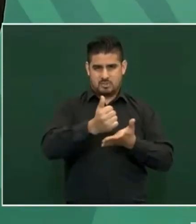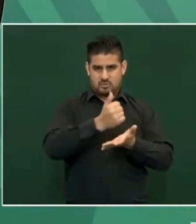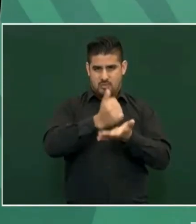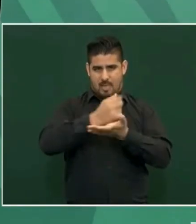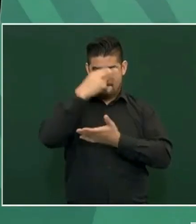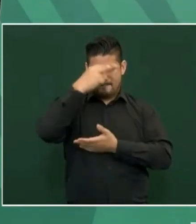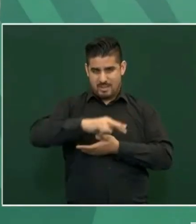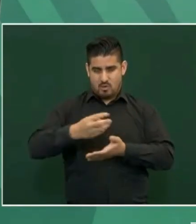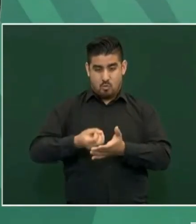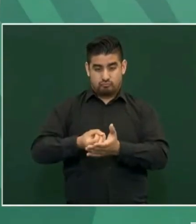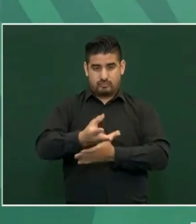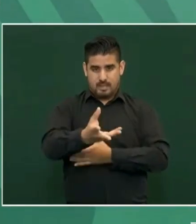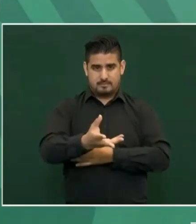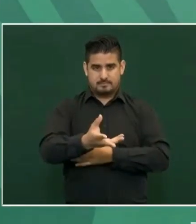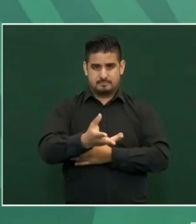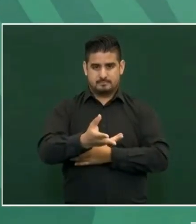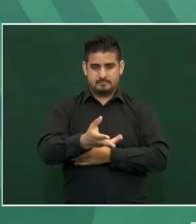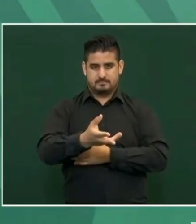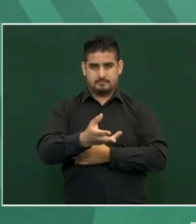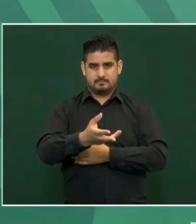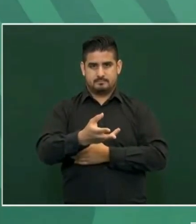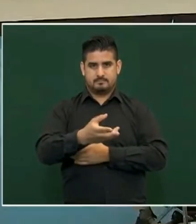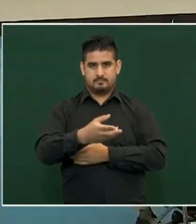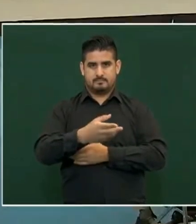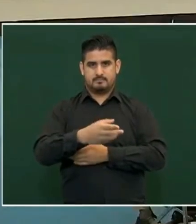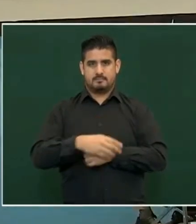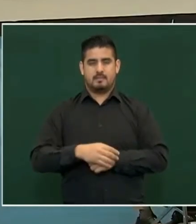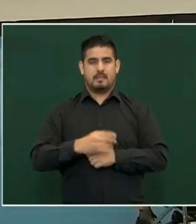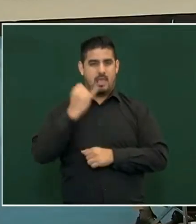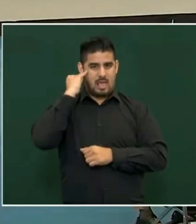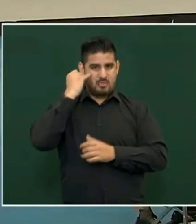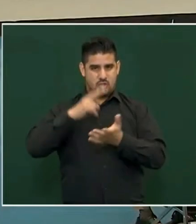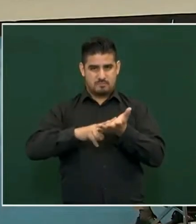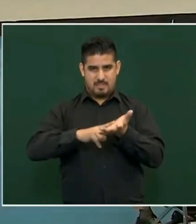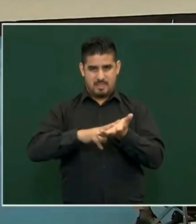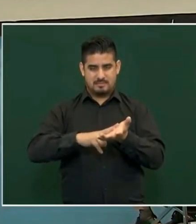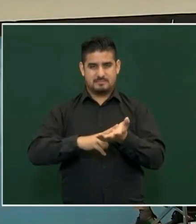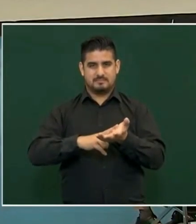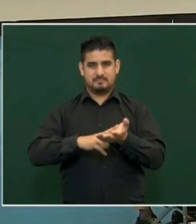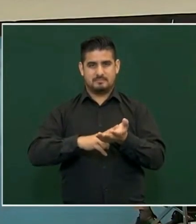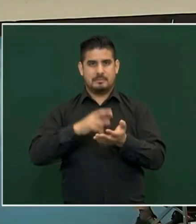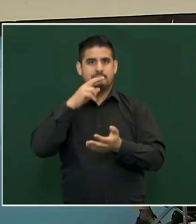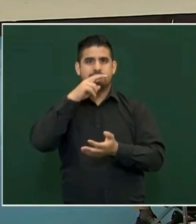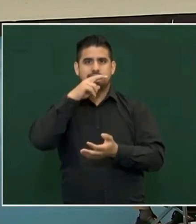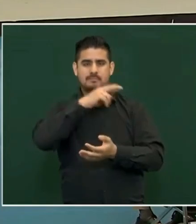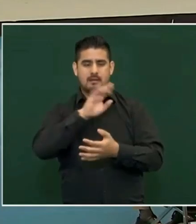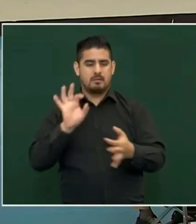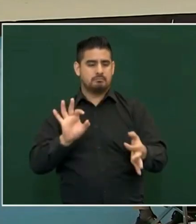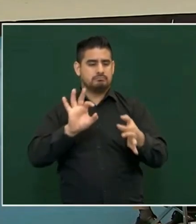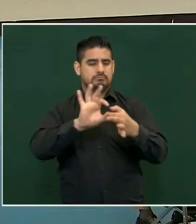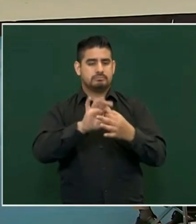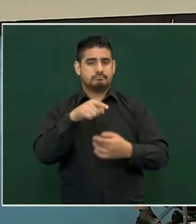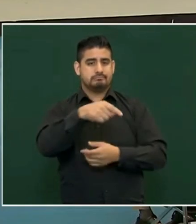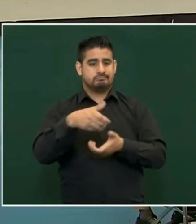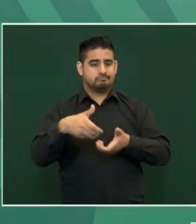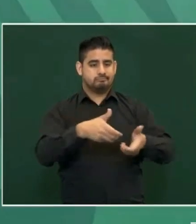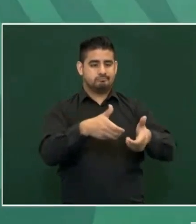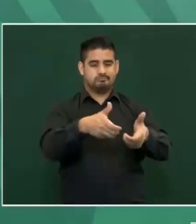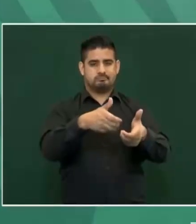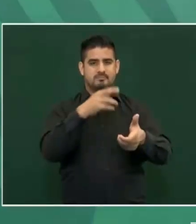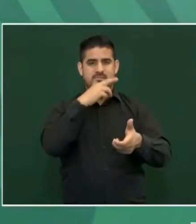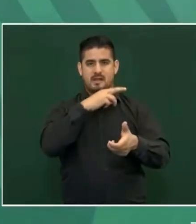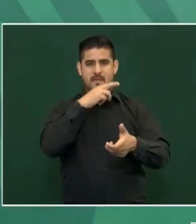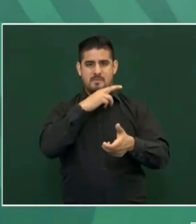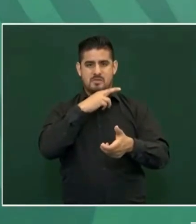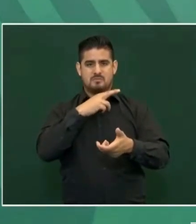México por Indios Verdes y de inmediato se llega a esta vía